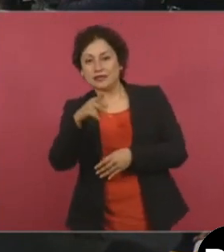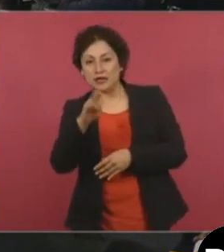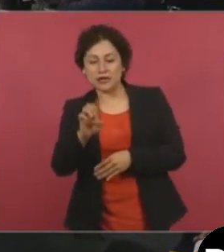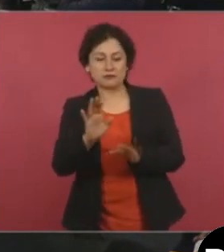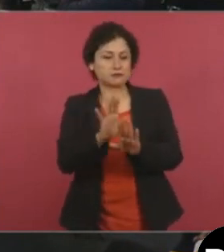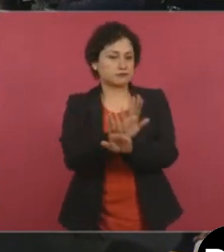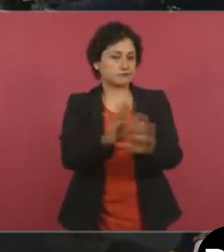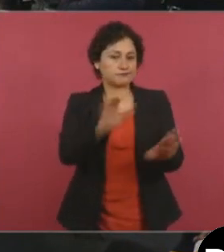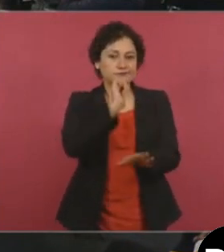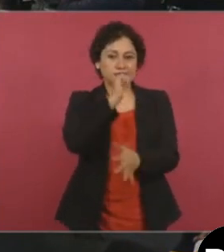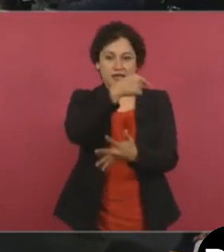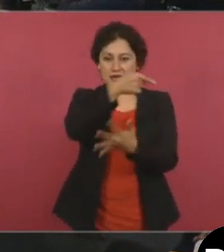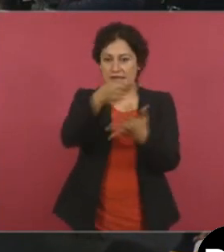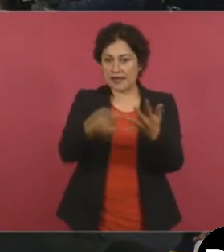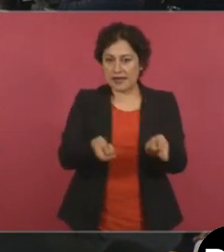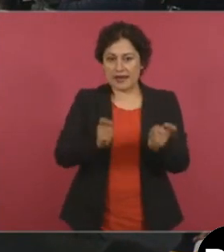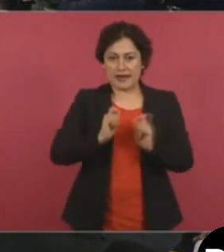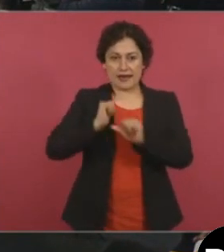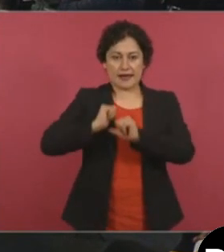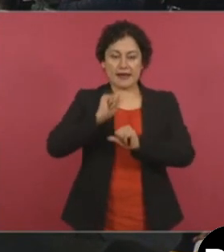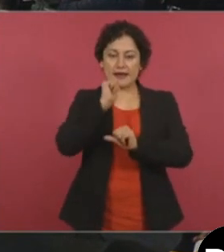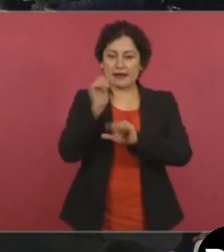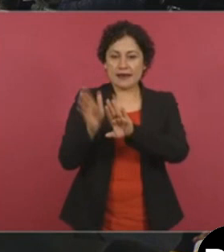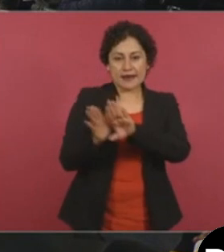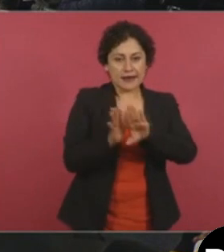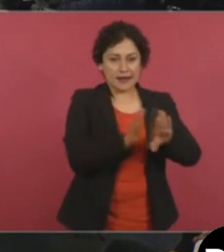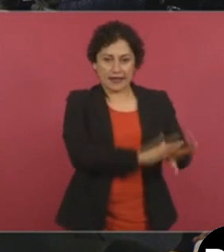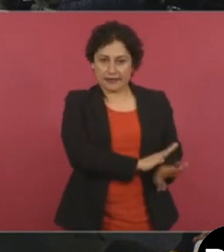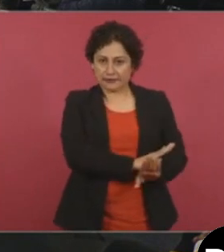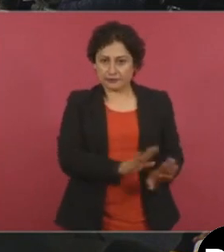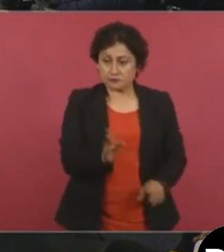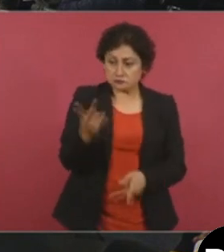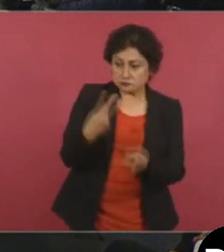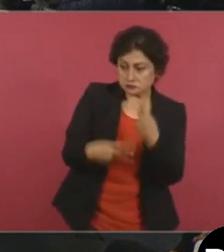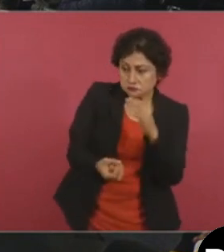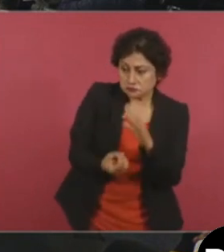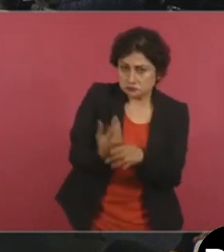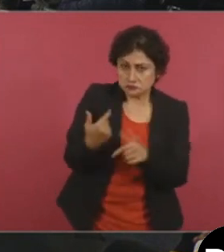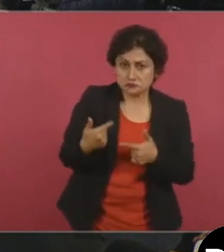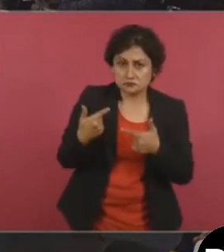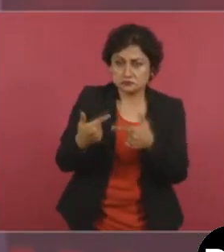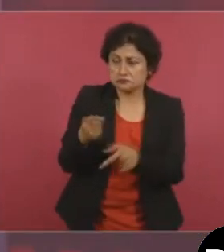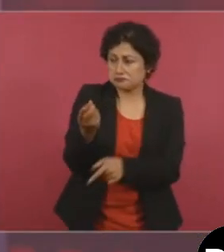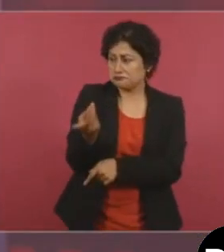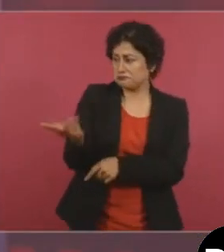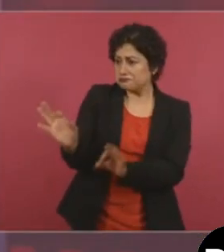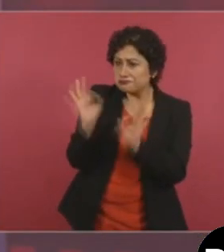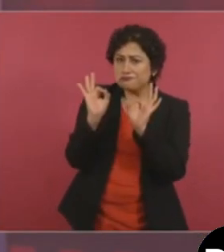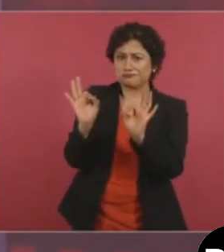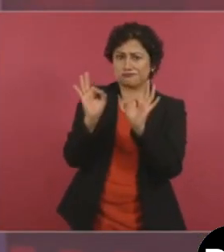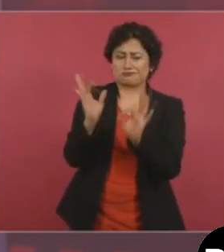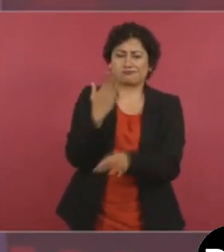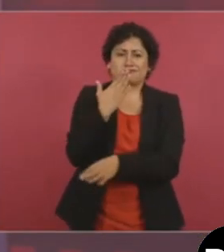Ya vienen nuevos, son muy buenos, mucho, mucho, muy buenos, por eso estoy